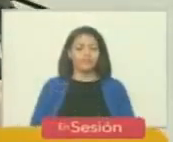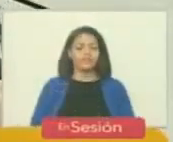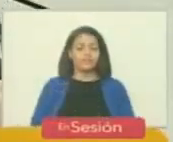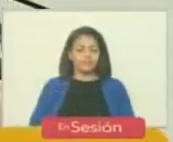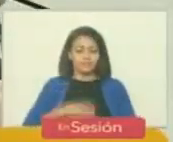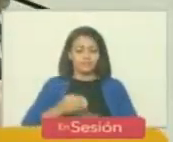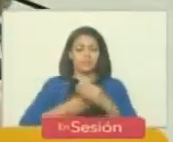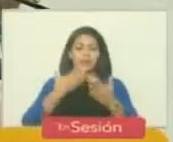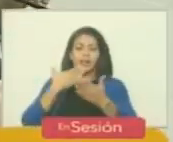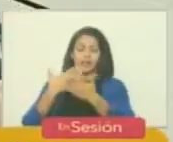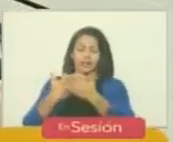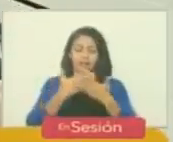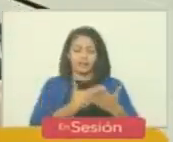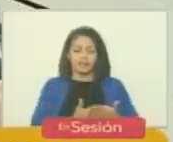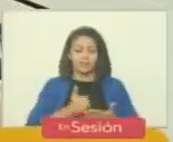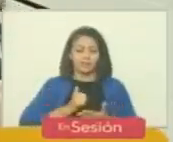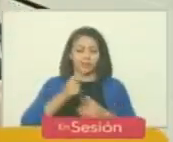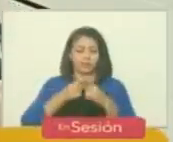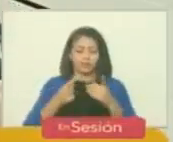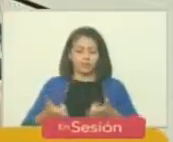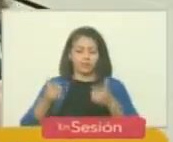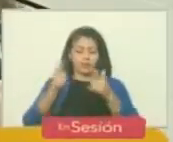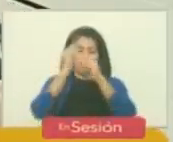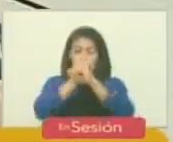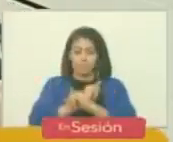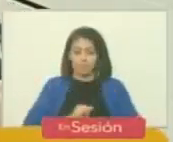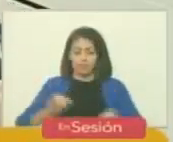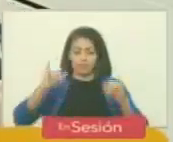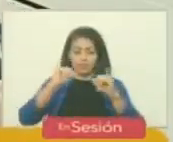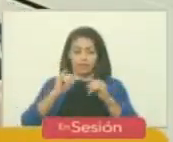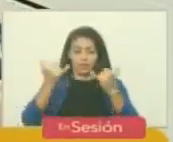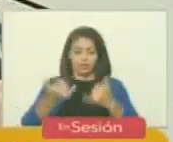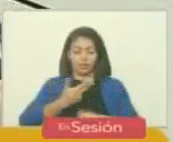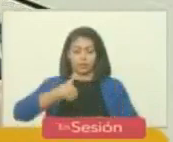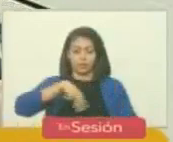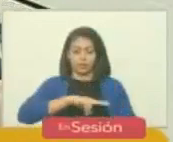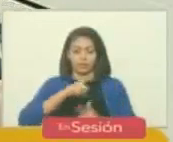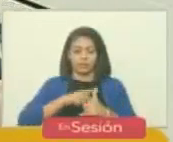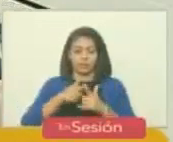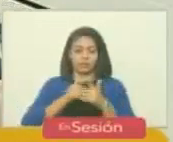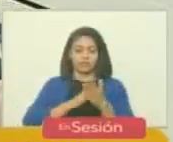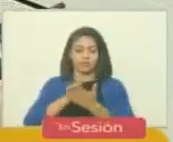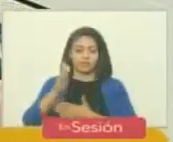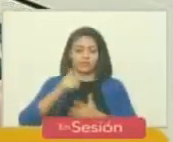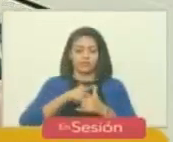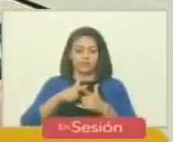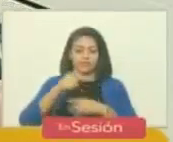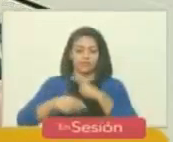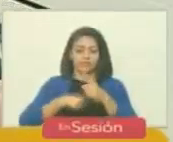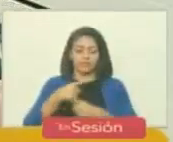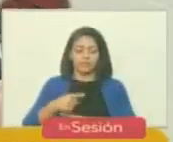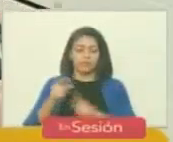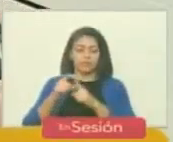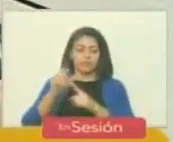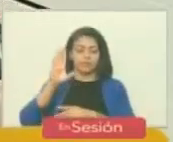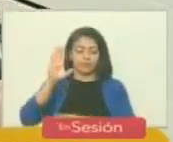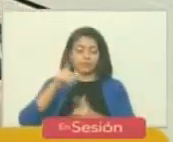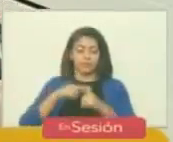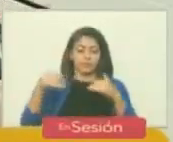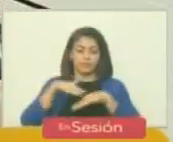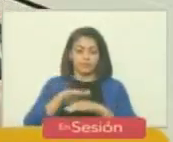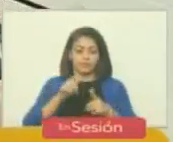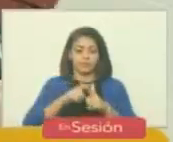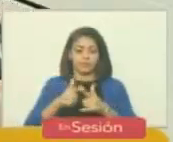y le agradecemos porque eso nos permitió la independencia ahora nos toca a nosotros así que viva que el abrazo viva el legado